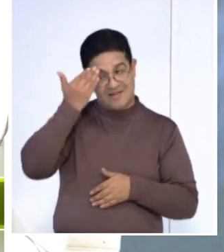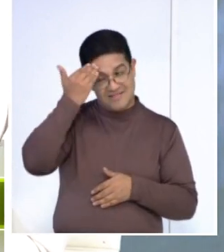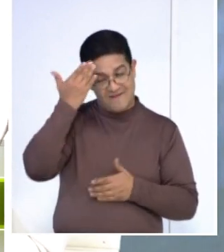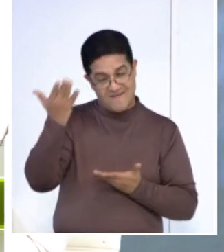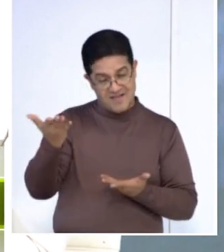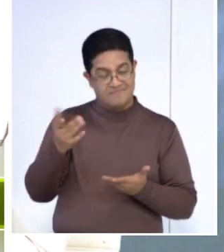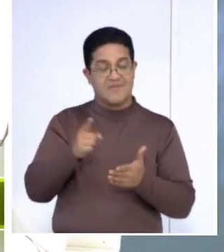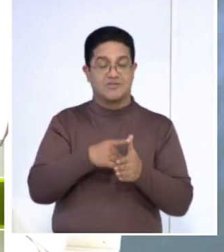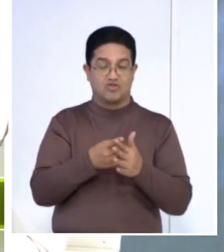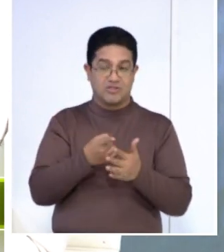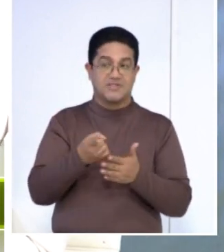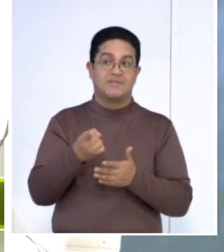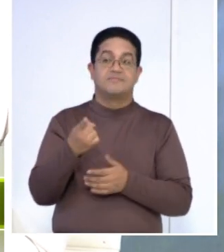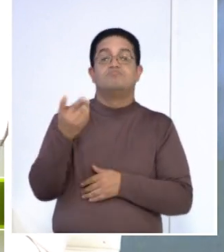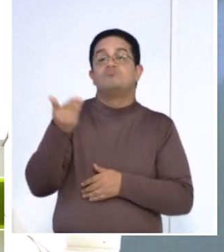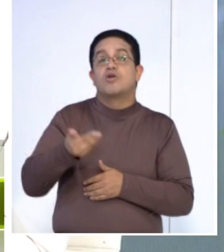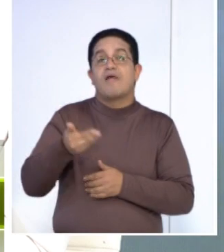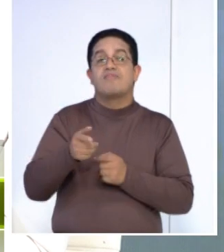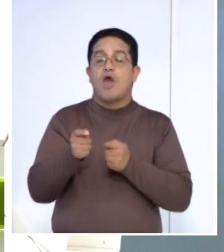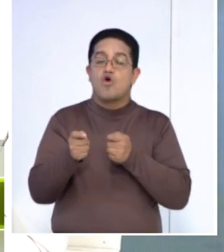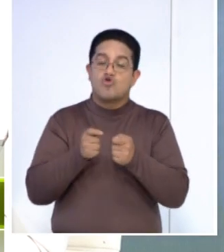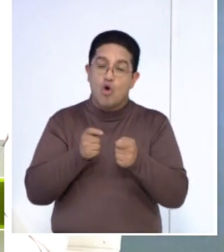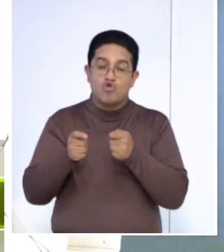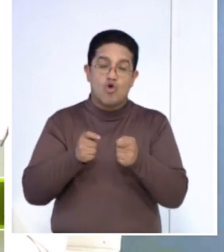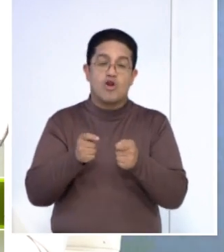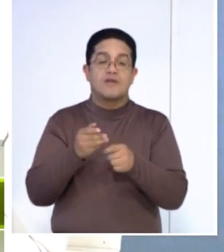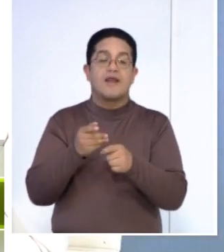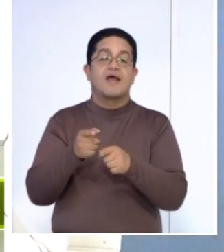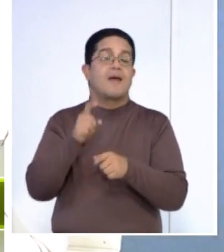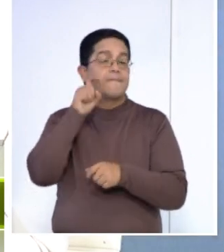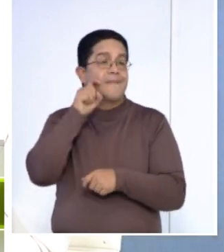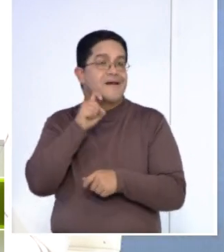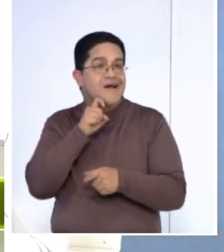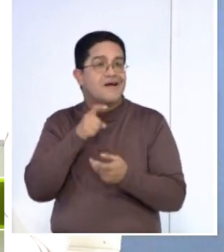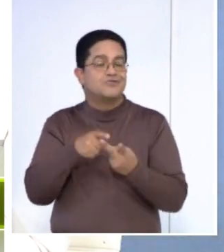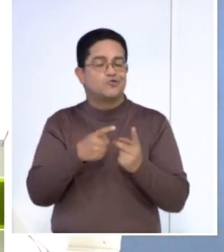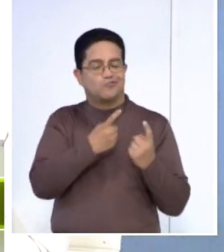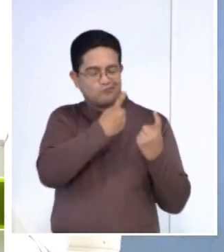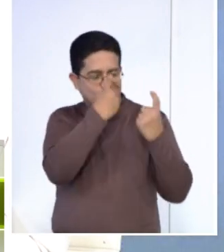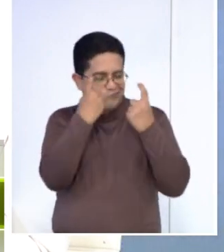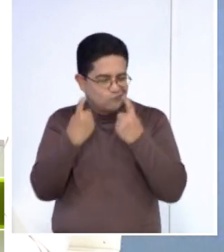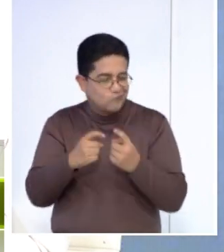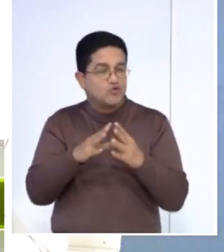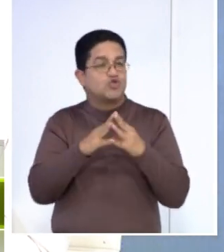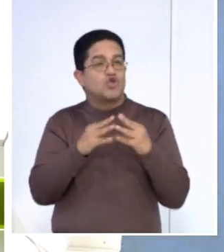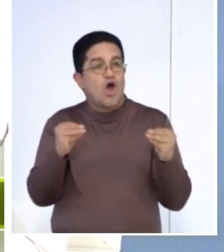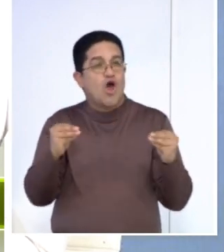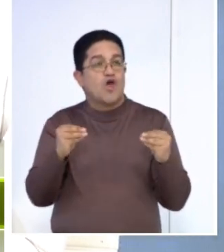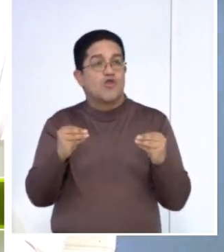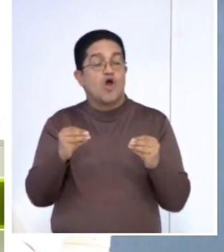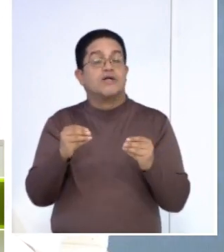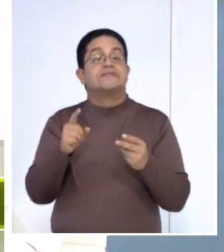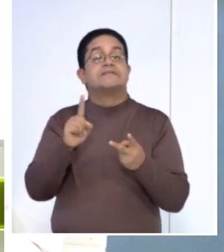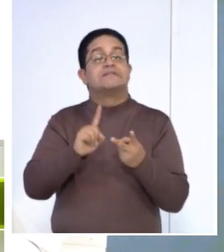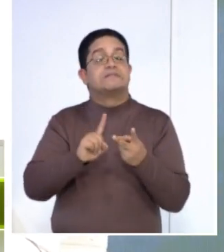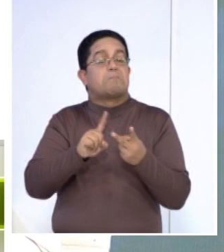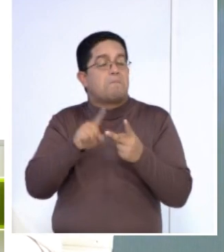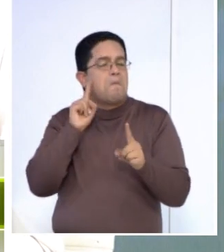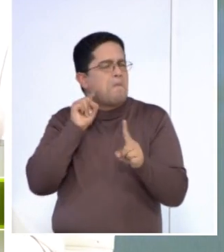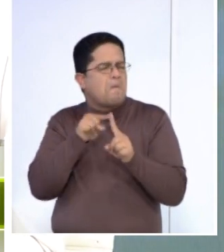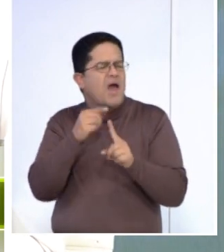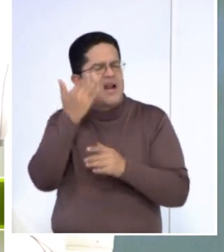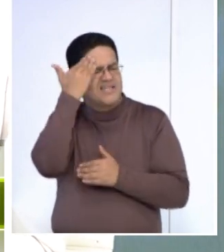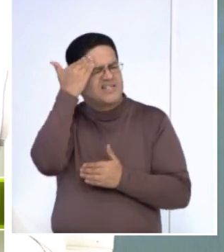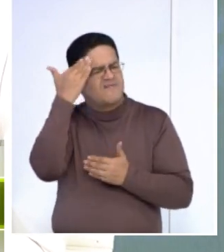por eso tener un buen control incluso durante el embarazo, hacerse todos los estudios y hacer todo el control necesario para saber la